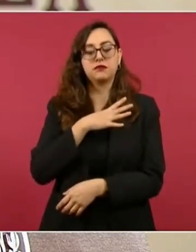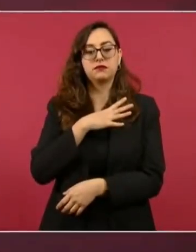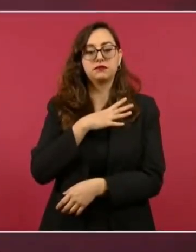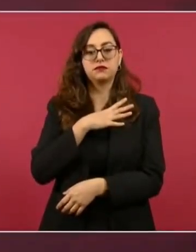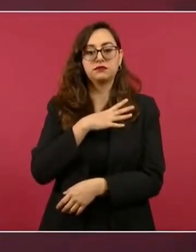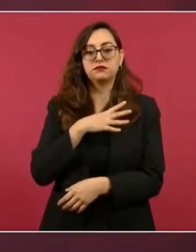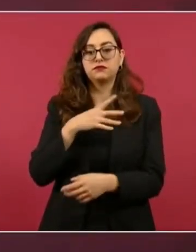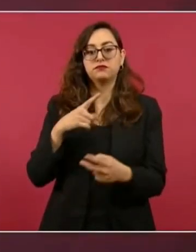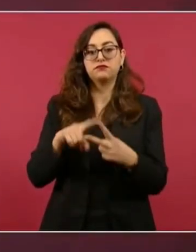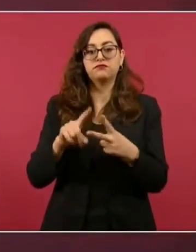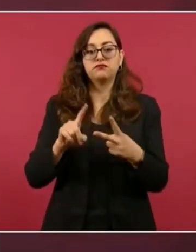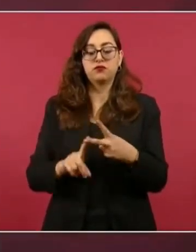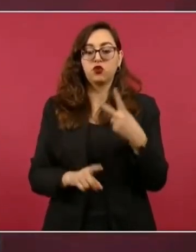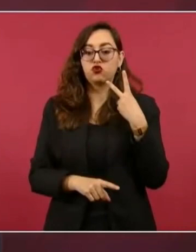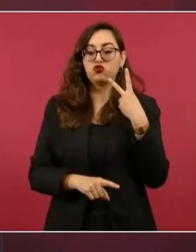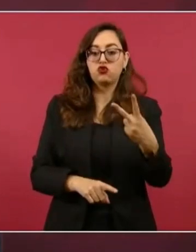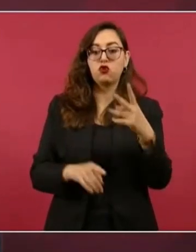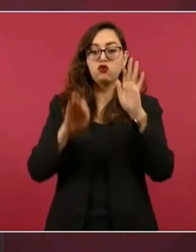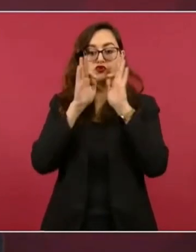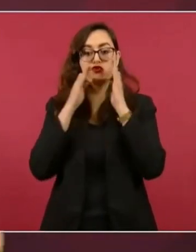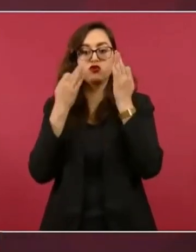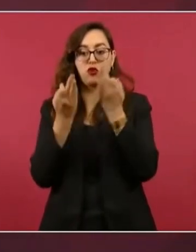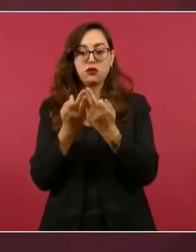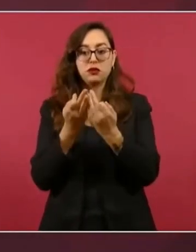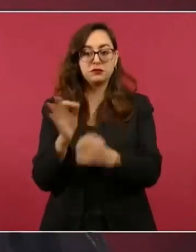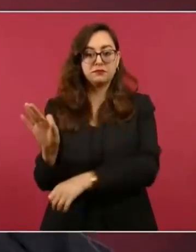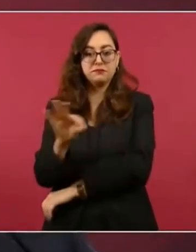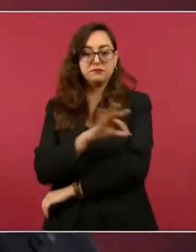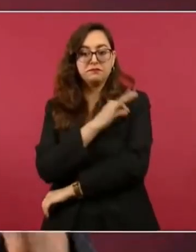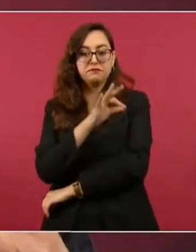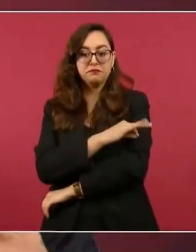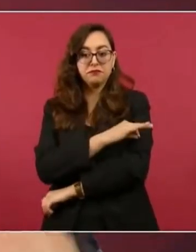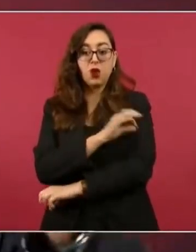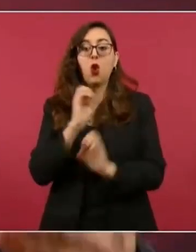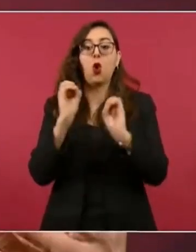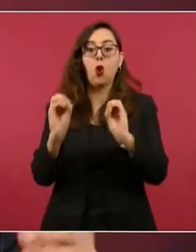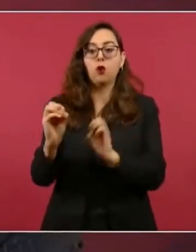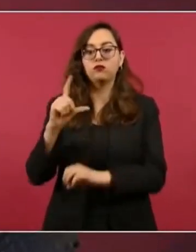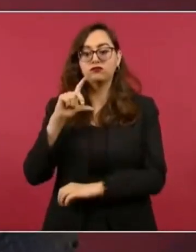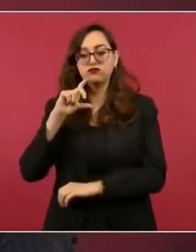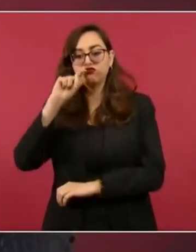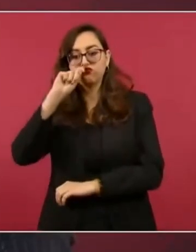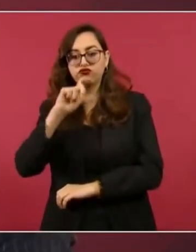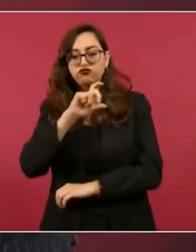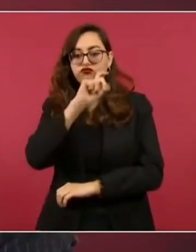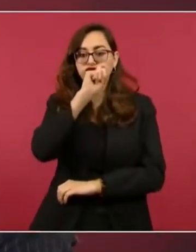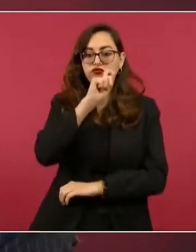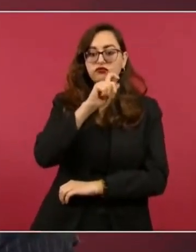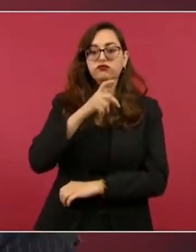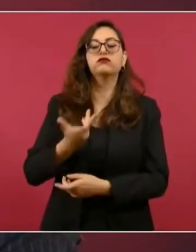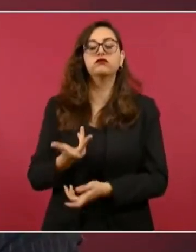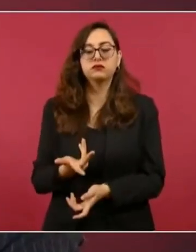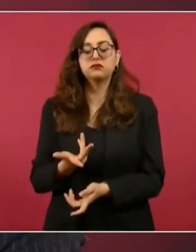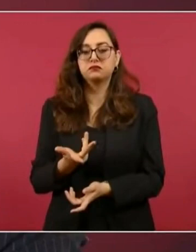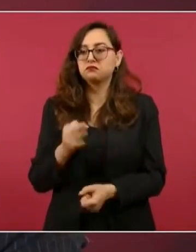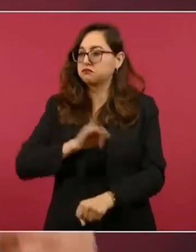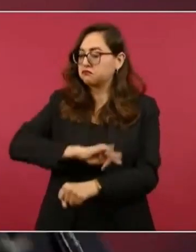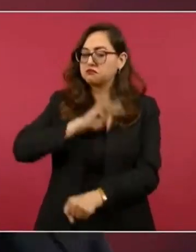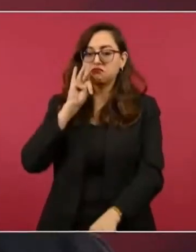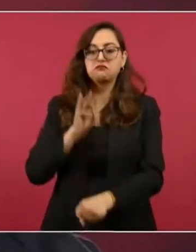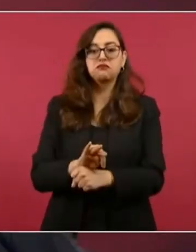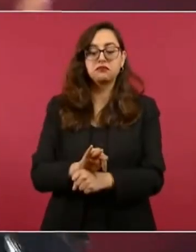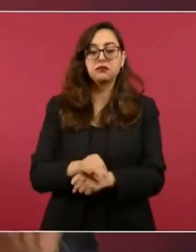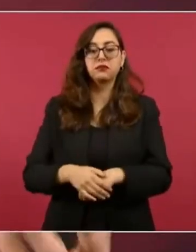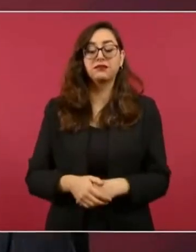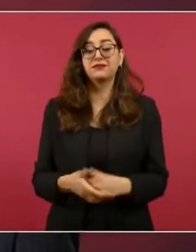dos propuestas de presentación. Una es inyectada y la otra es nasal, ambas siendo de gran protección.